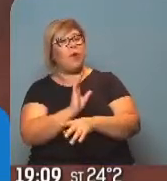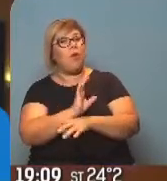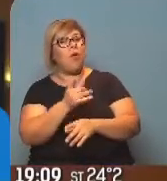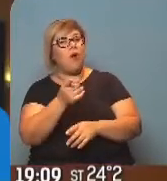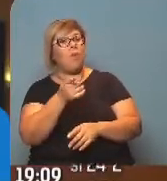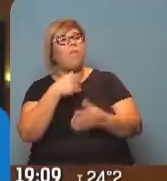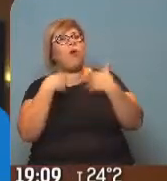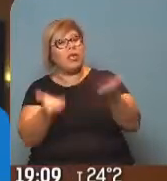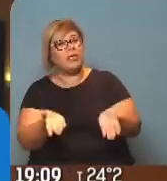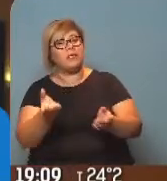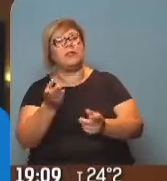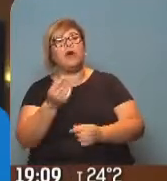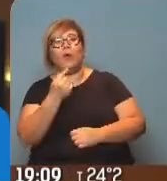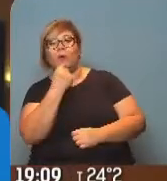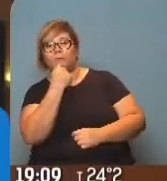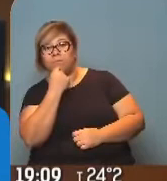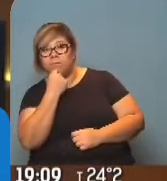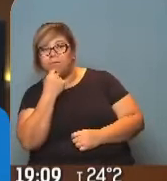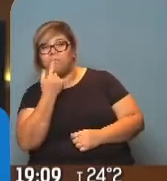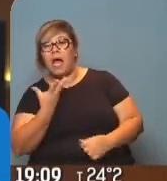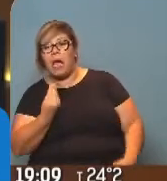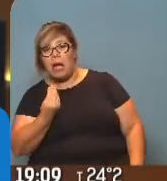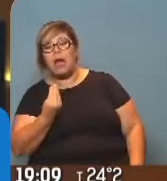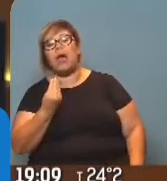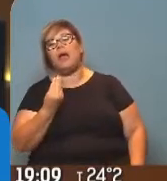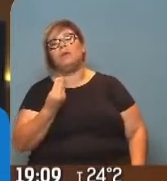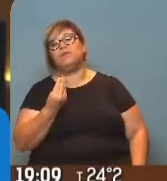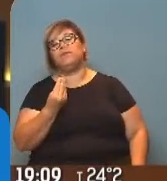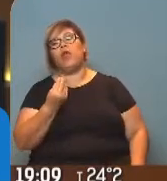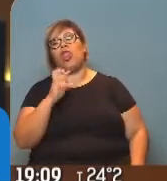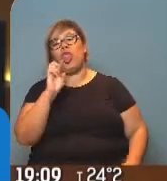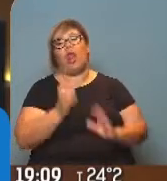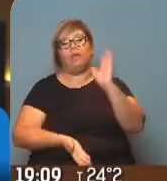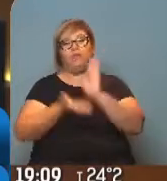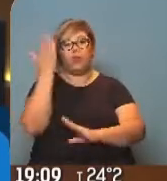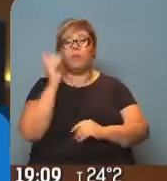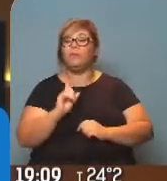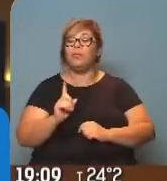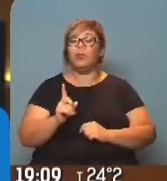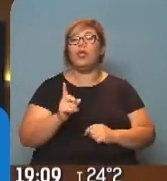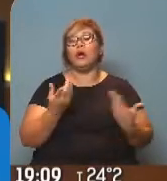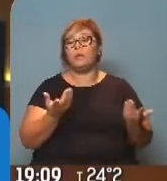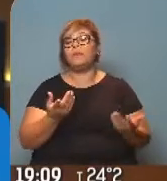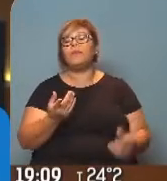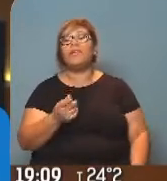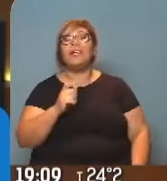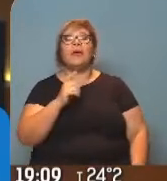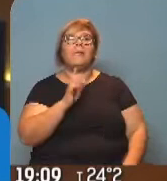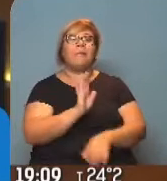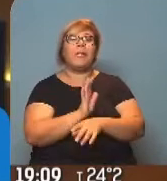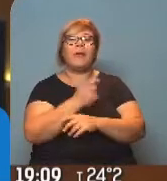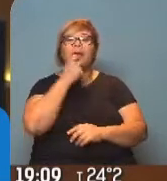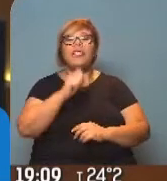más atemorizados de lo que ellos llaman la vuelta del populismo. Sin ponerle nombres a quién podría identificarse con eso,